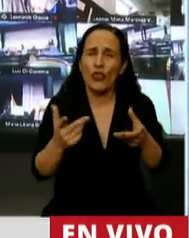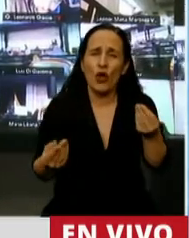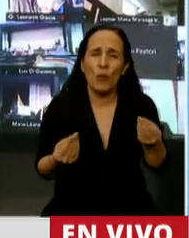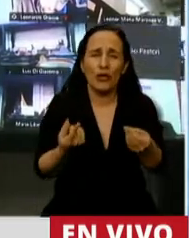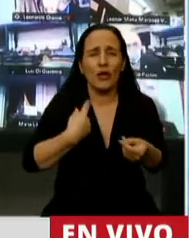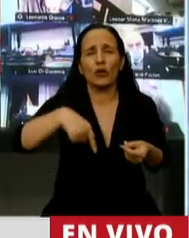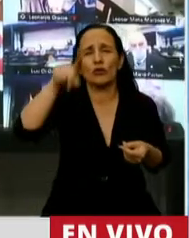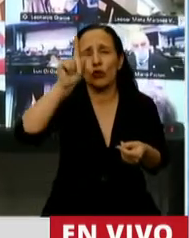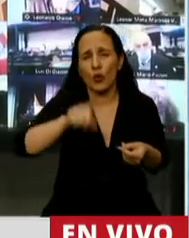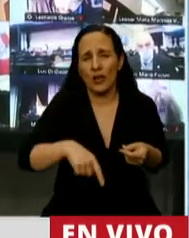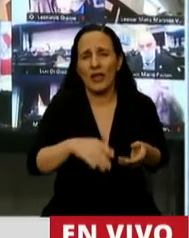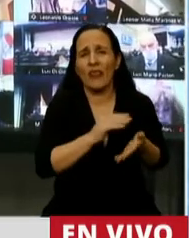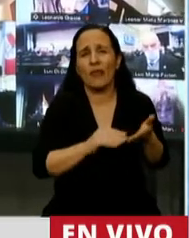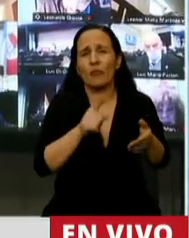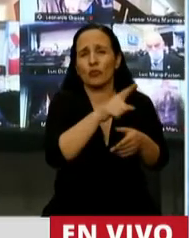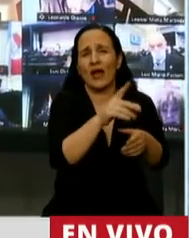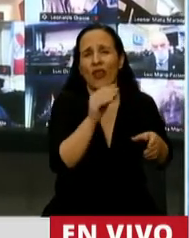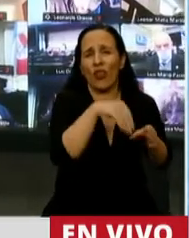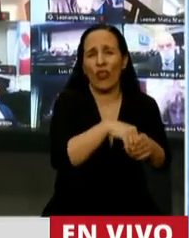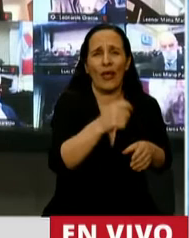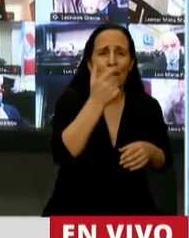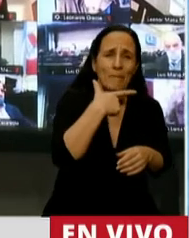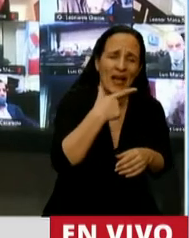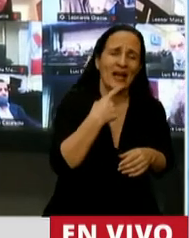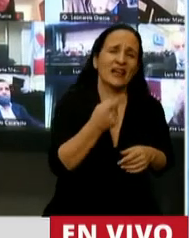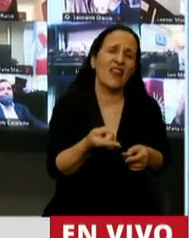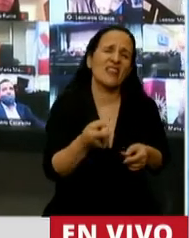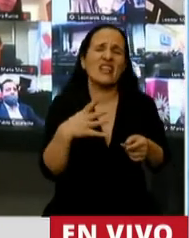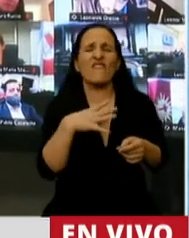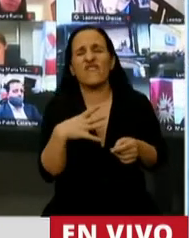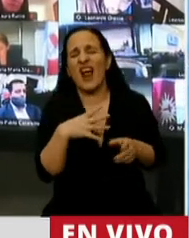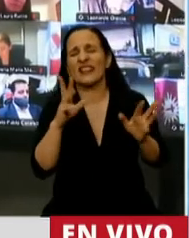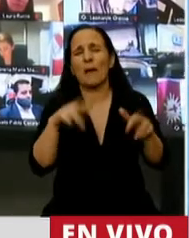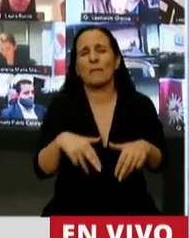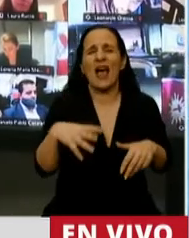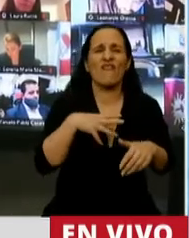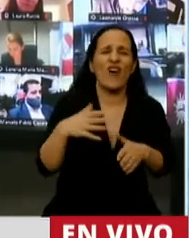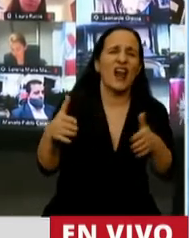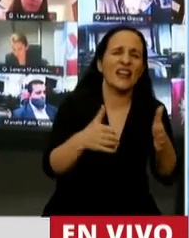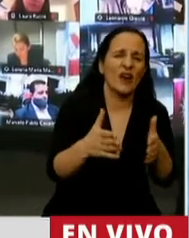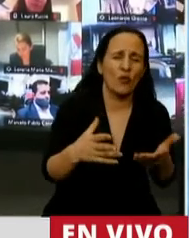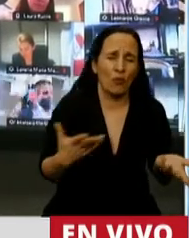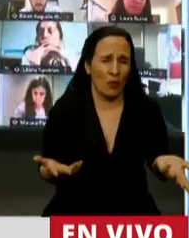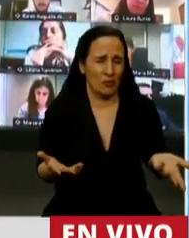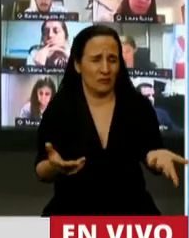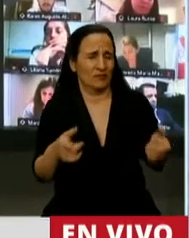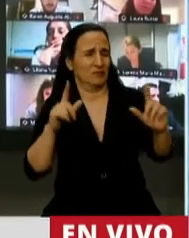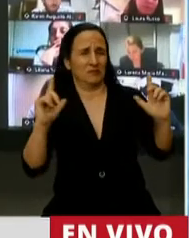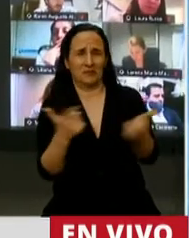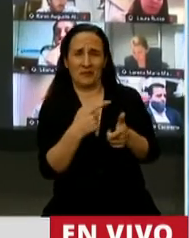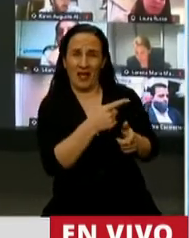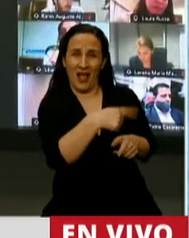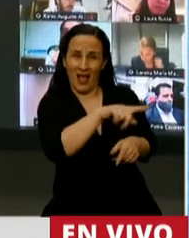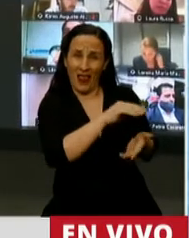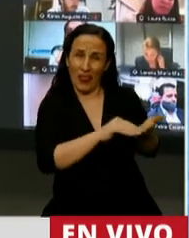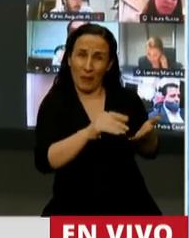todo el día a diputados de Macri hablar sobre la falta de un plan económico, de un rumbo. Y es curioso, es curioso que lo digan